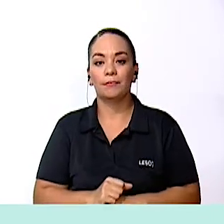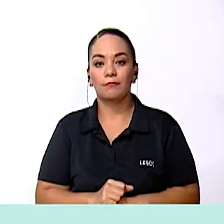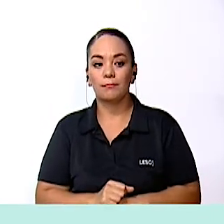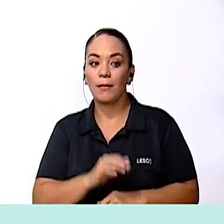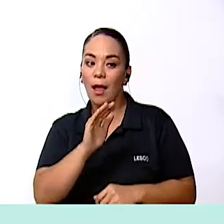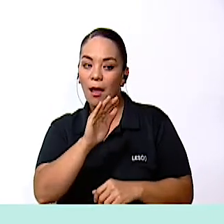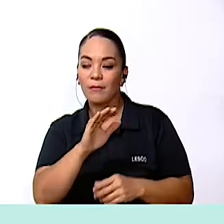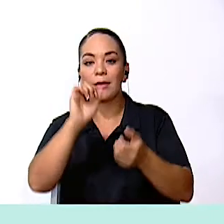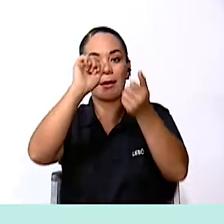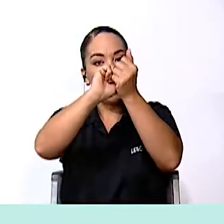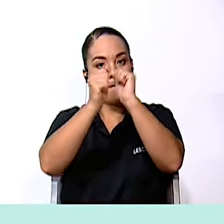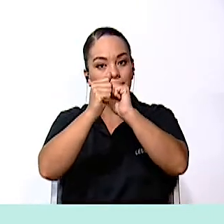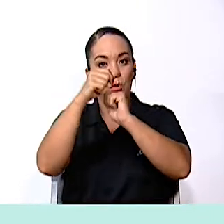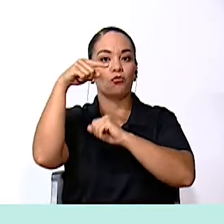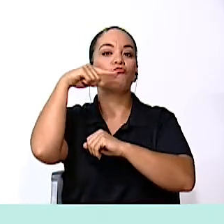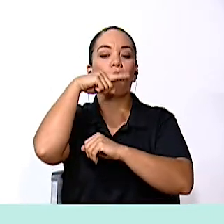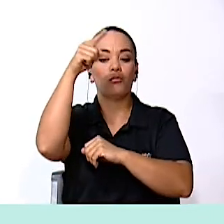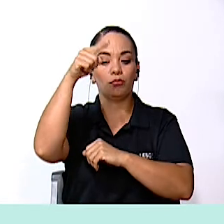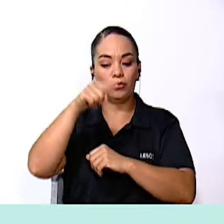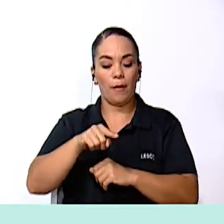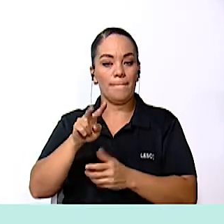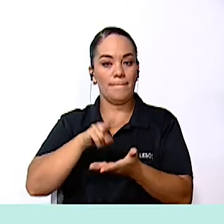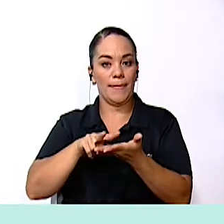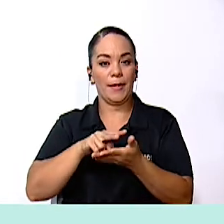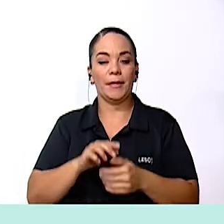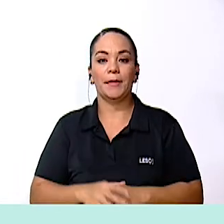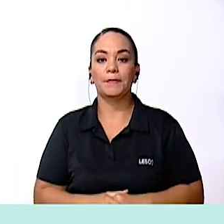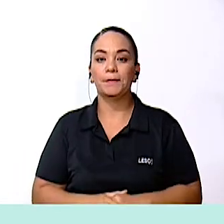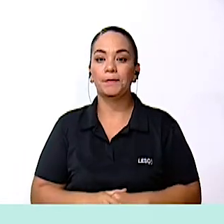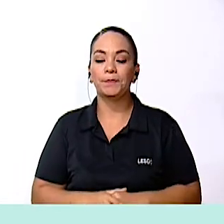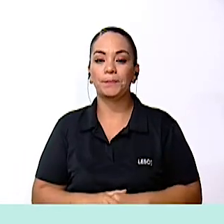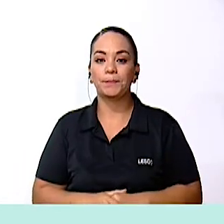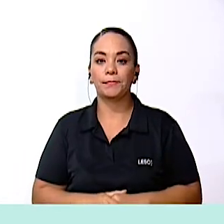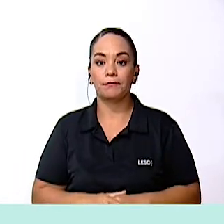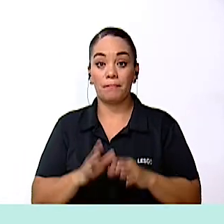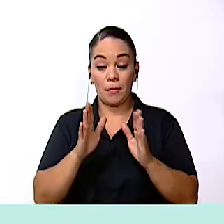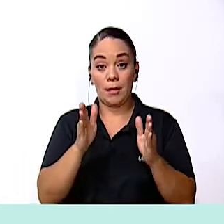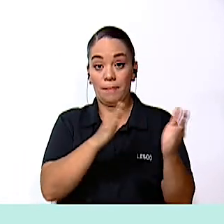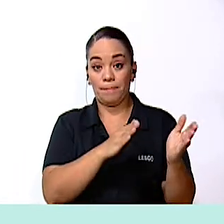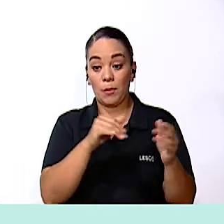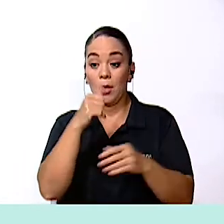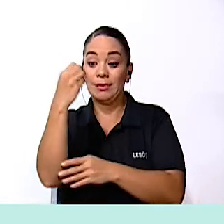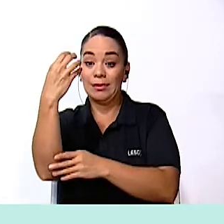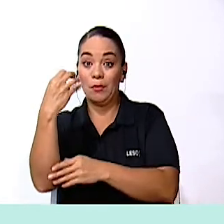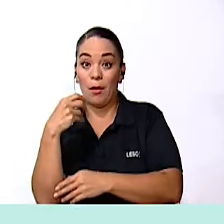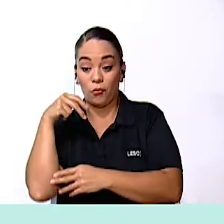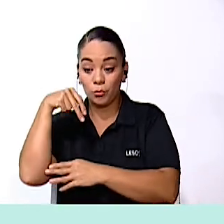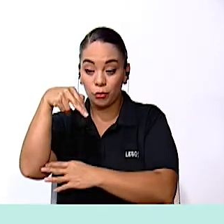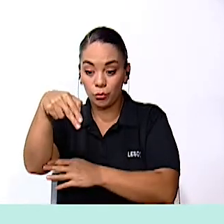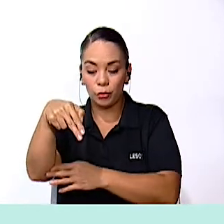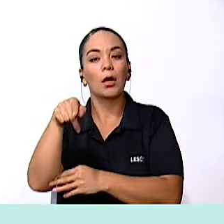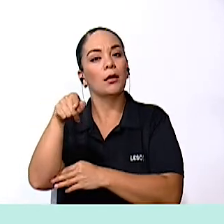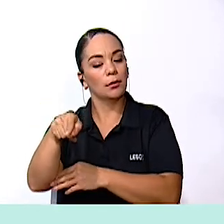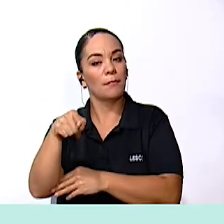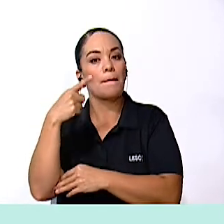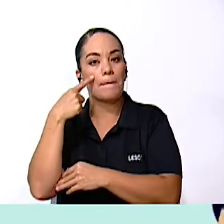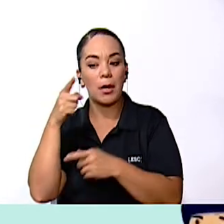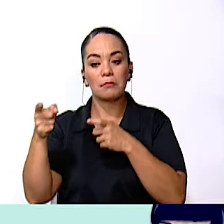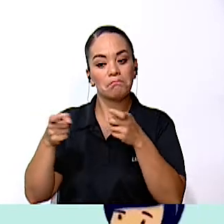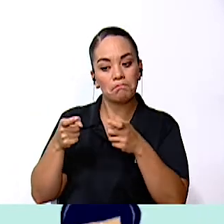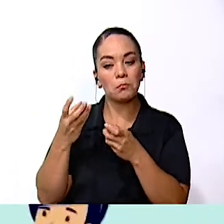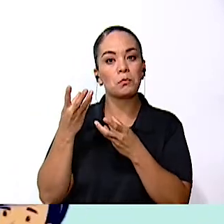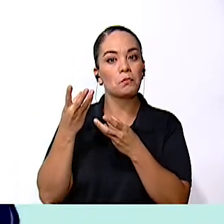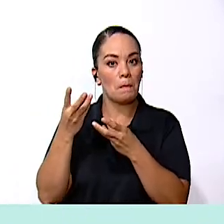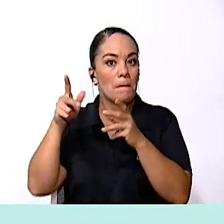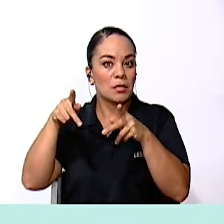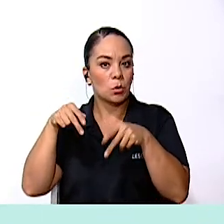cambio de luz Hacia la roja El semáforo peatonal Regula el paso de peatones Por lo